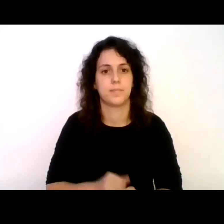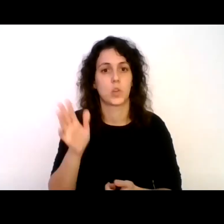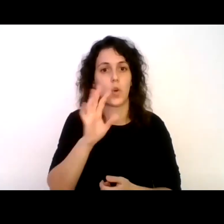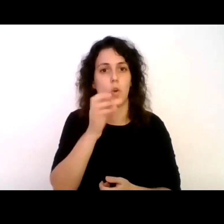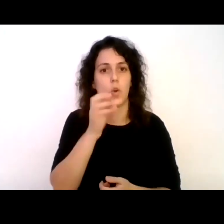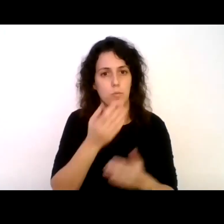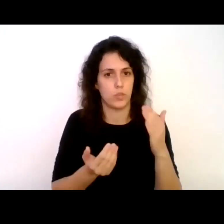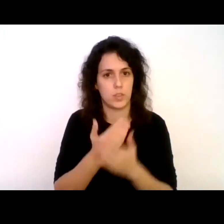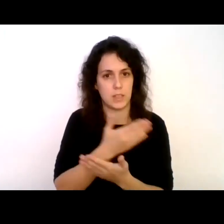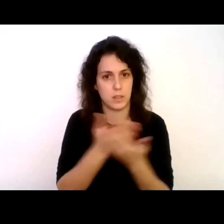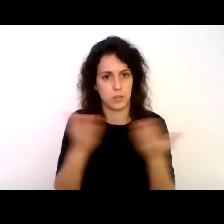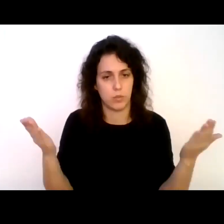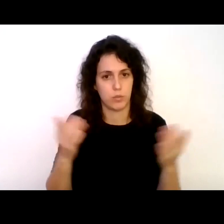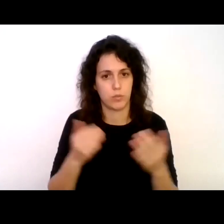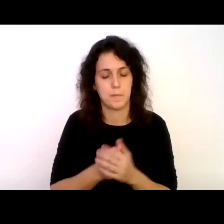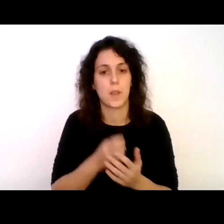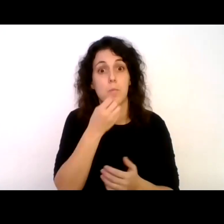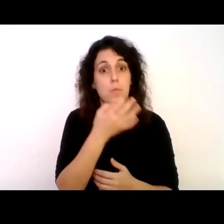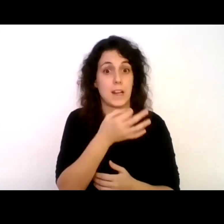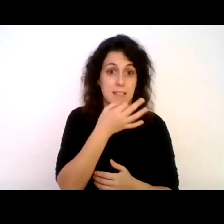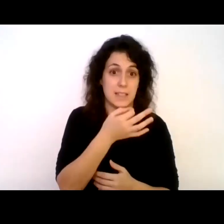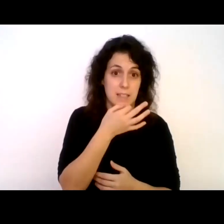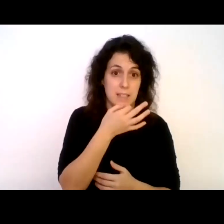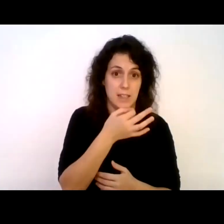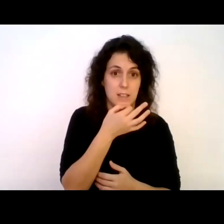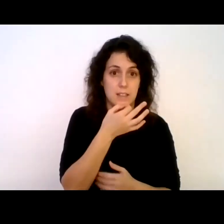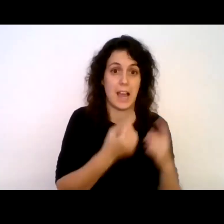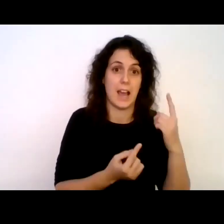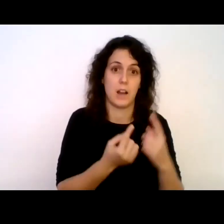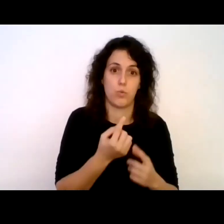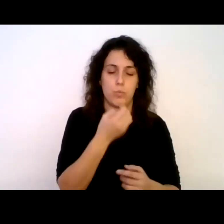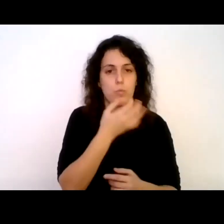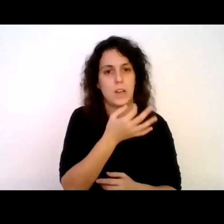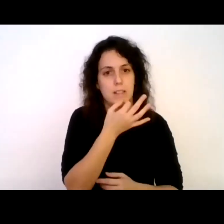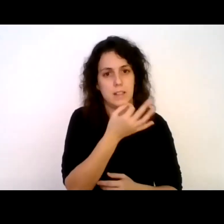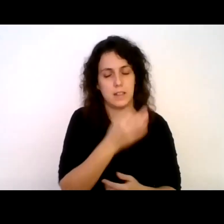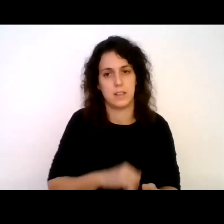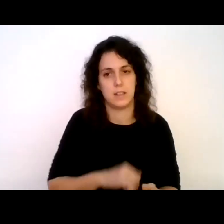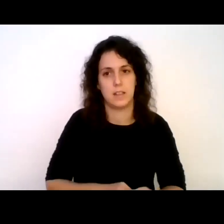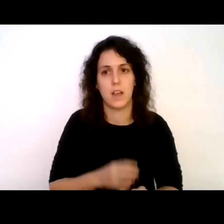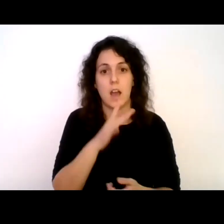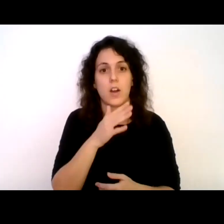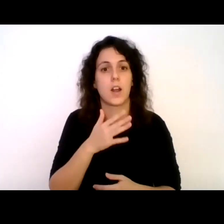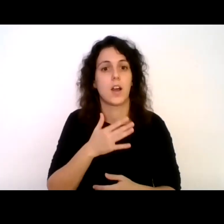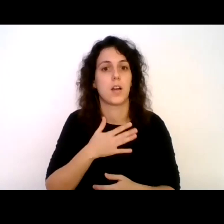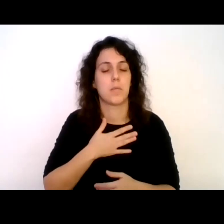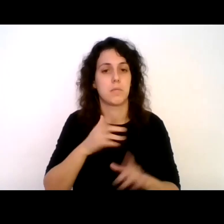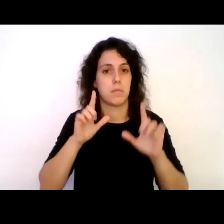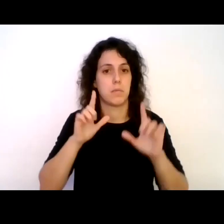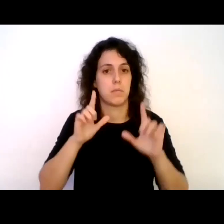hola buenos días a todos buenas tardes para algunos voy a compartir entonces